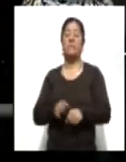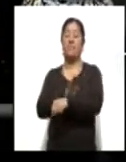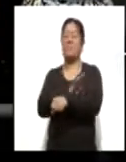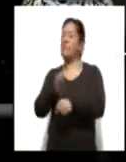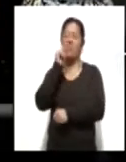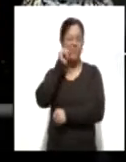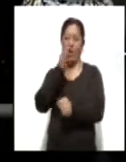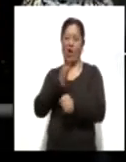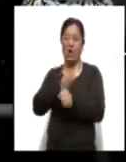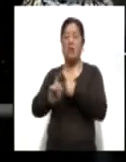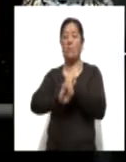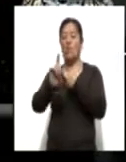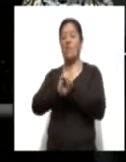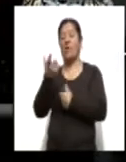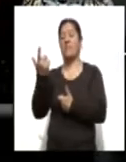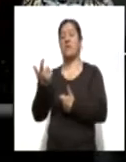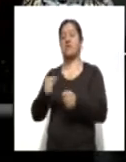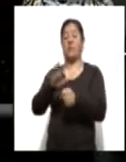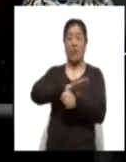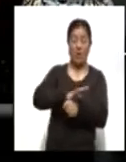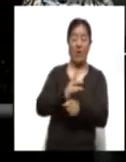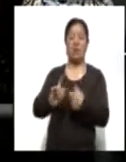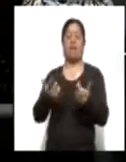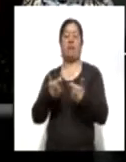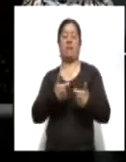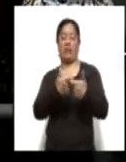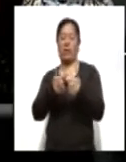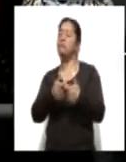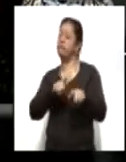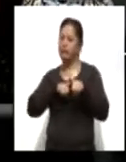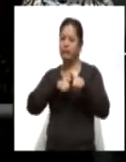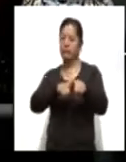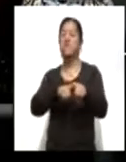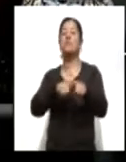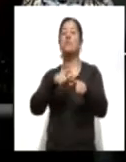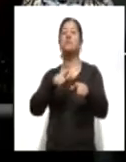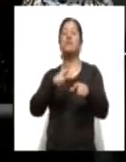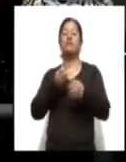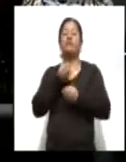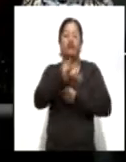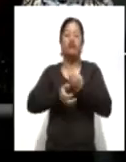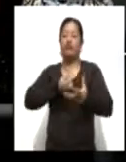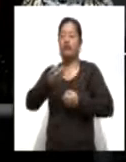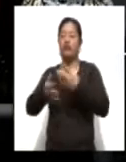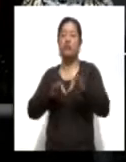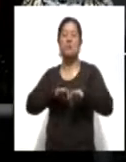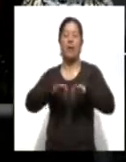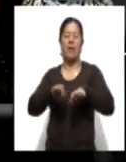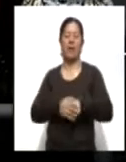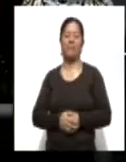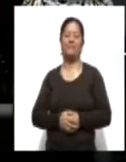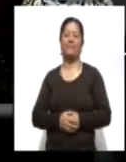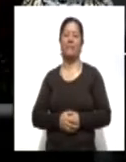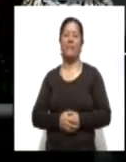pandemia y de crisis económica, seguimos abriendo espacios de oportunidad y desarrollo para los tlaxcaltecas. Así es que hay que aprovecharlos. Muchísimas